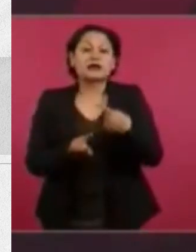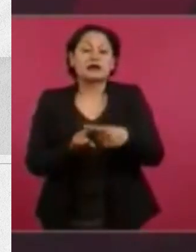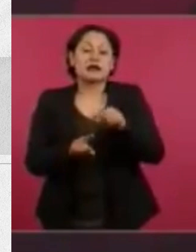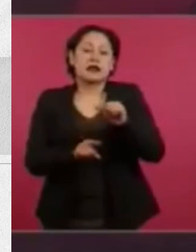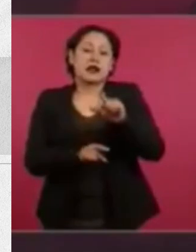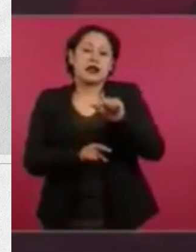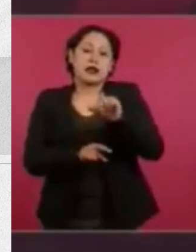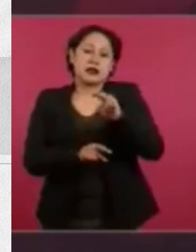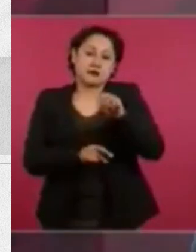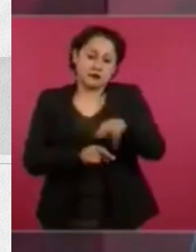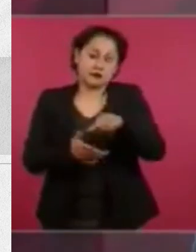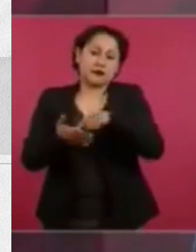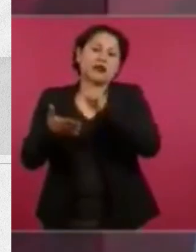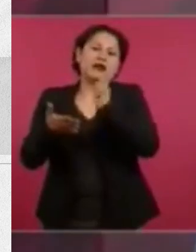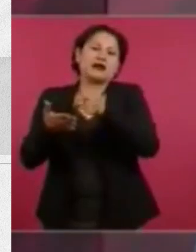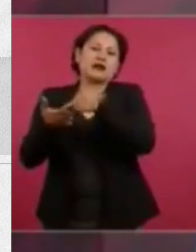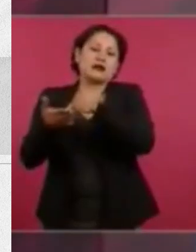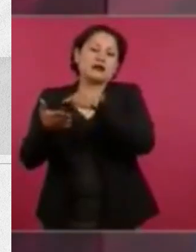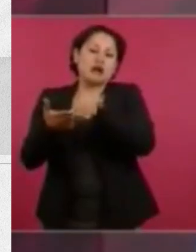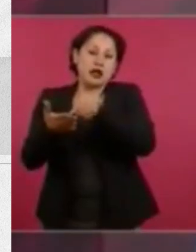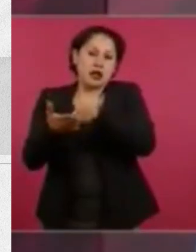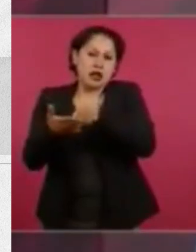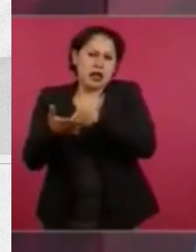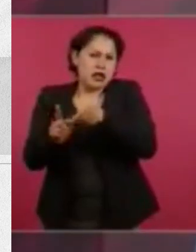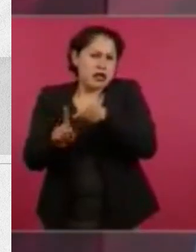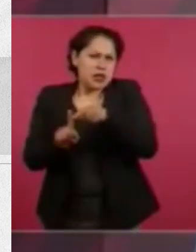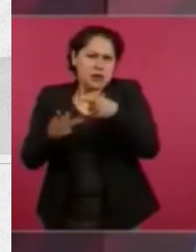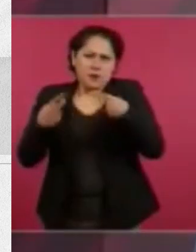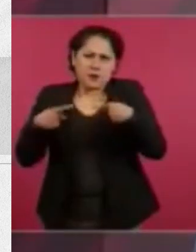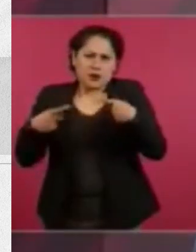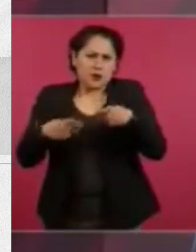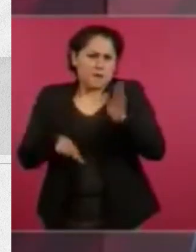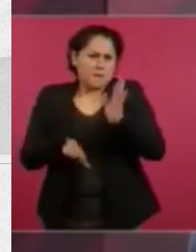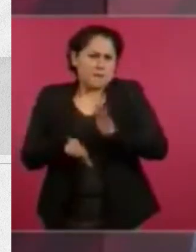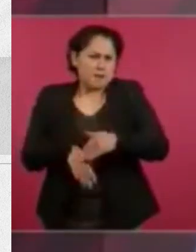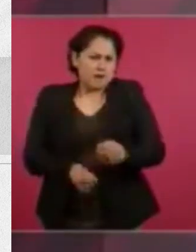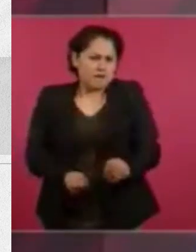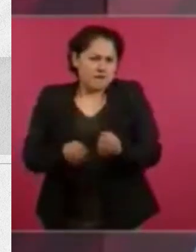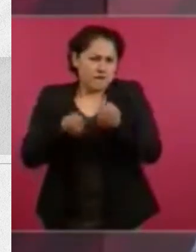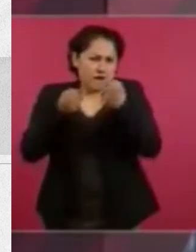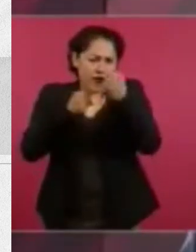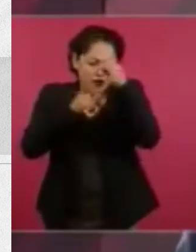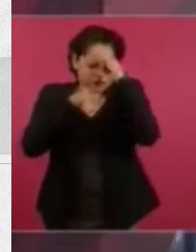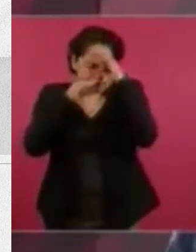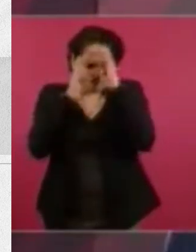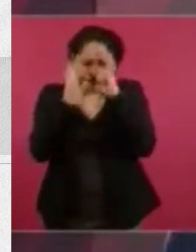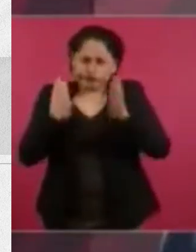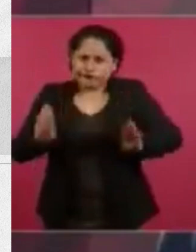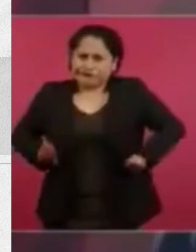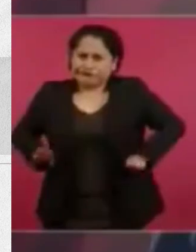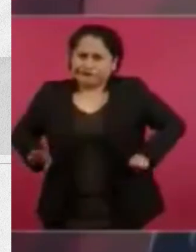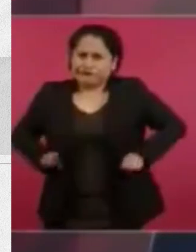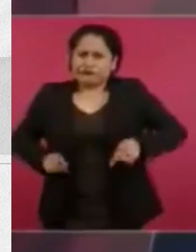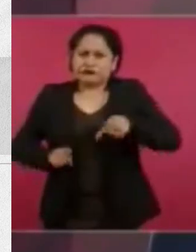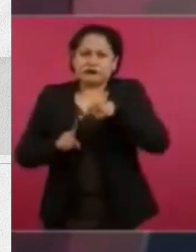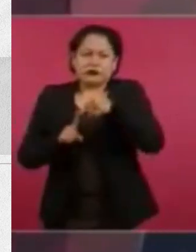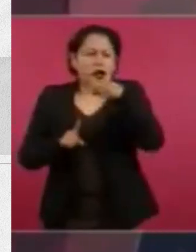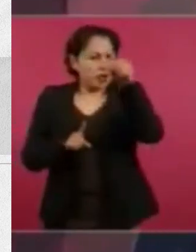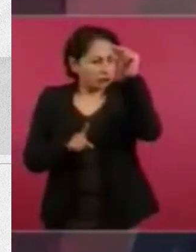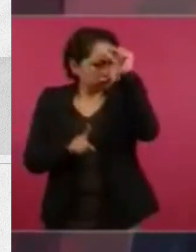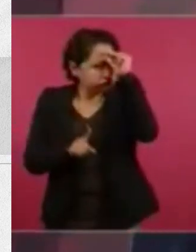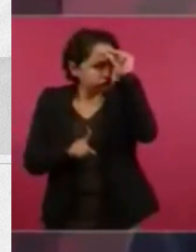conservadurismo en México, es el conservador más inteligente